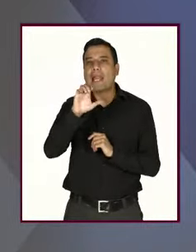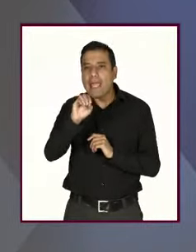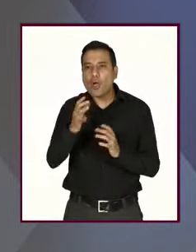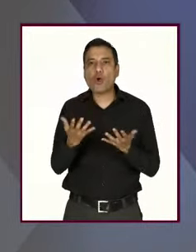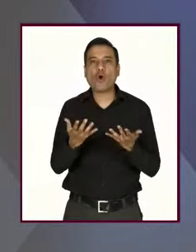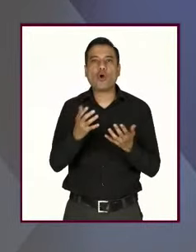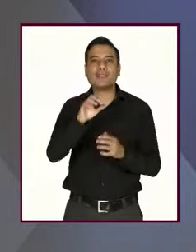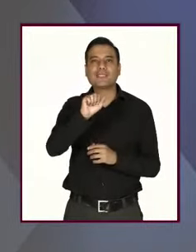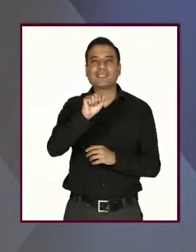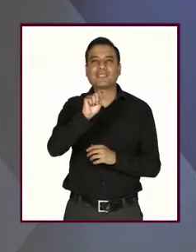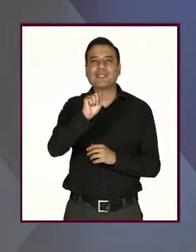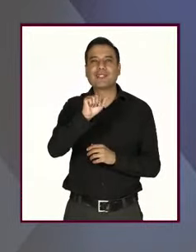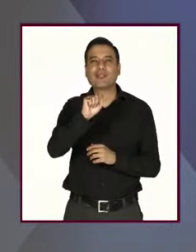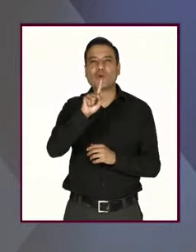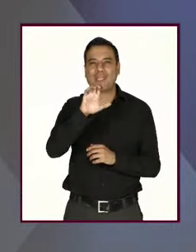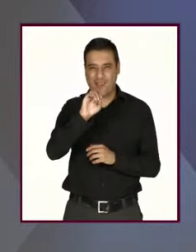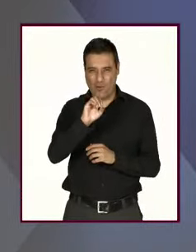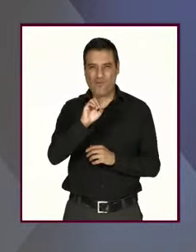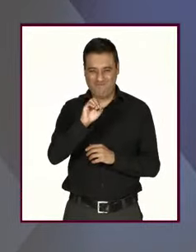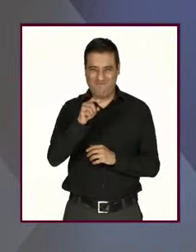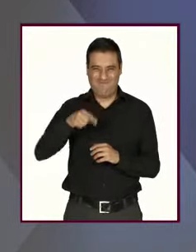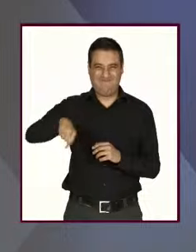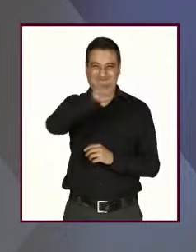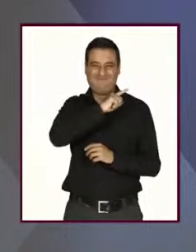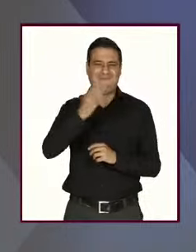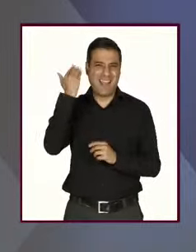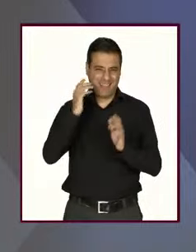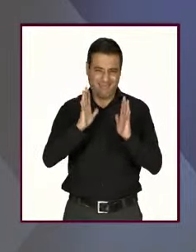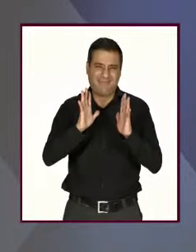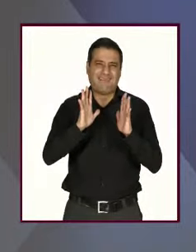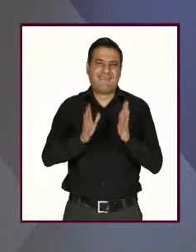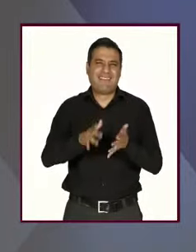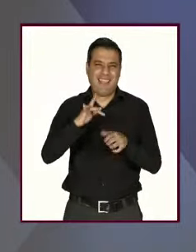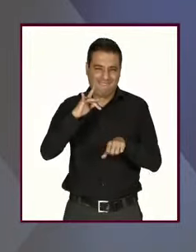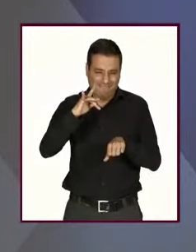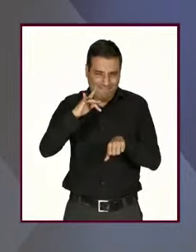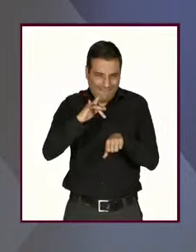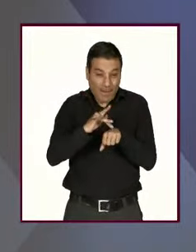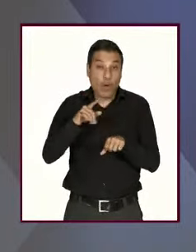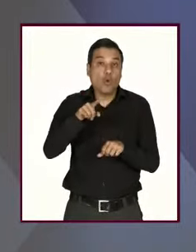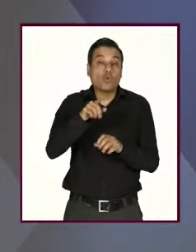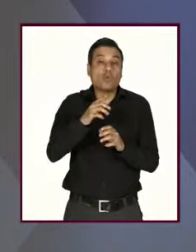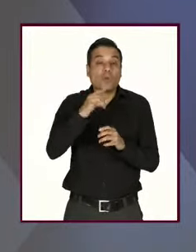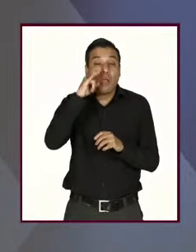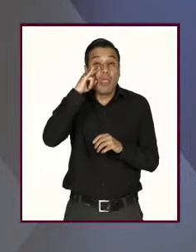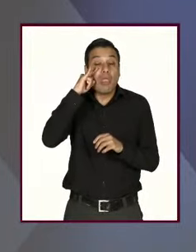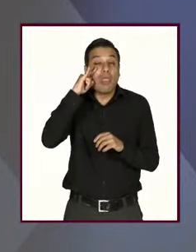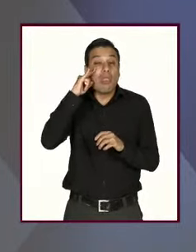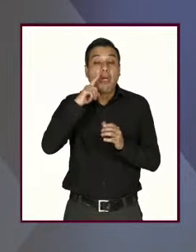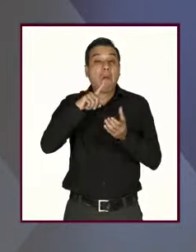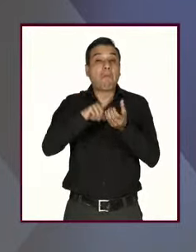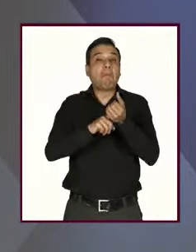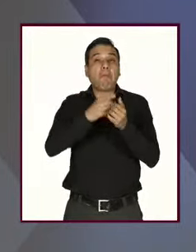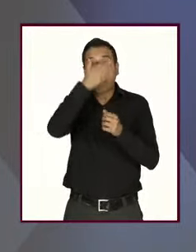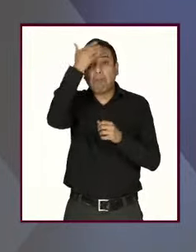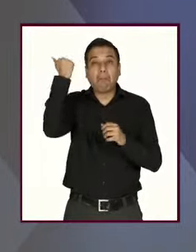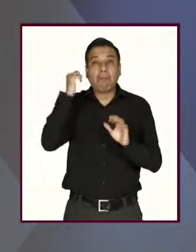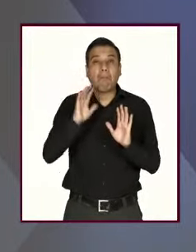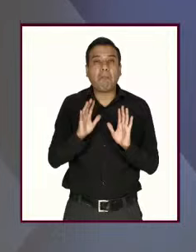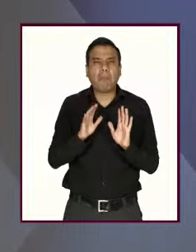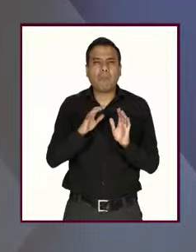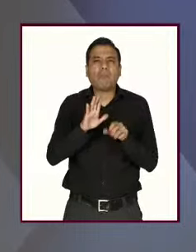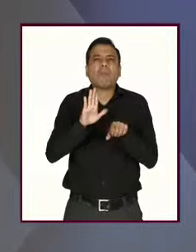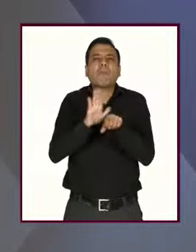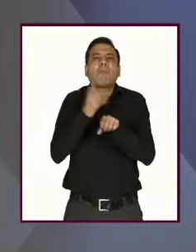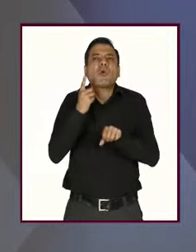probablemente hemos sido víctimas varios y que no identificamos o minimizamos porque no hay una afectación tan grave